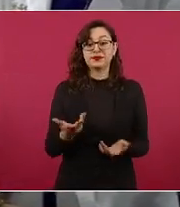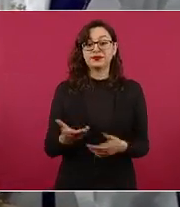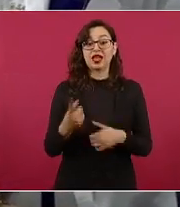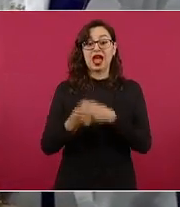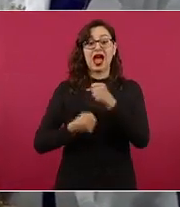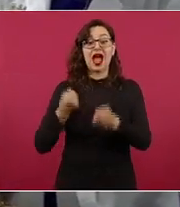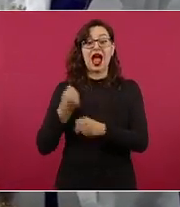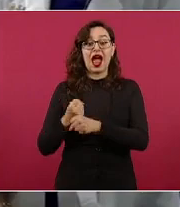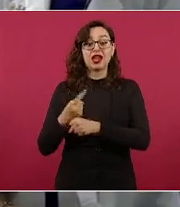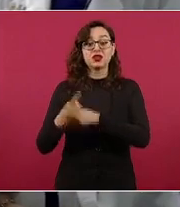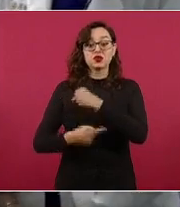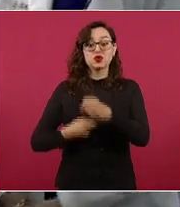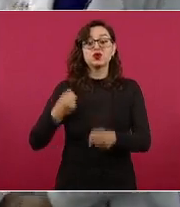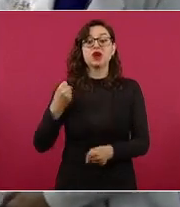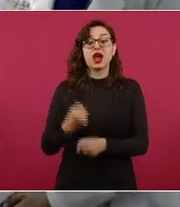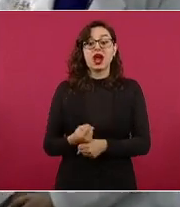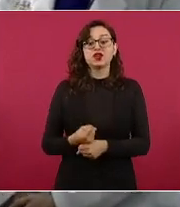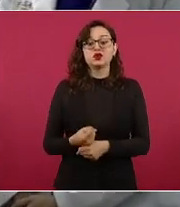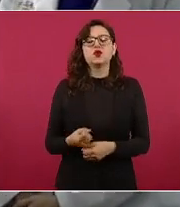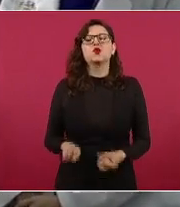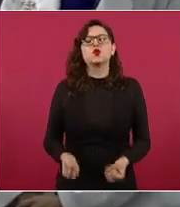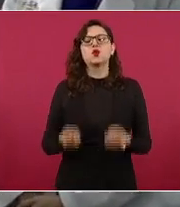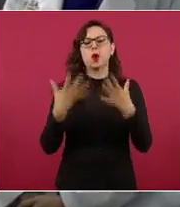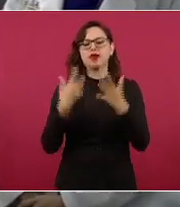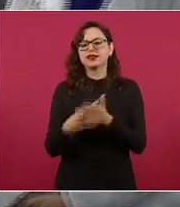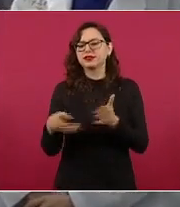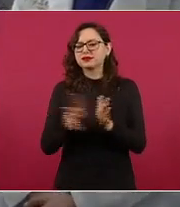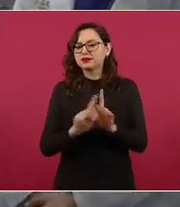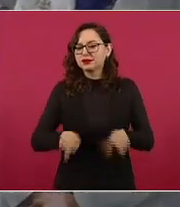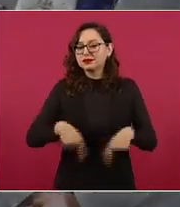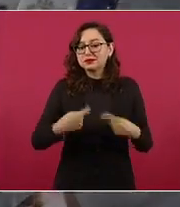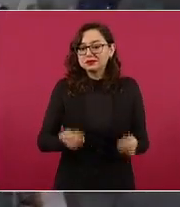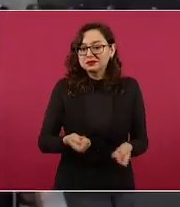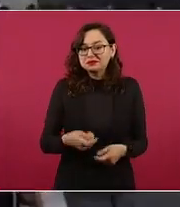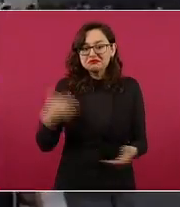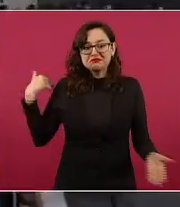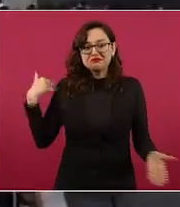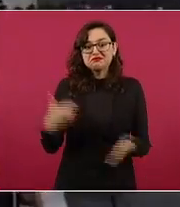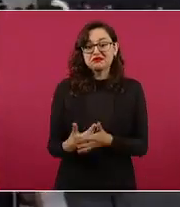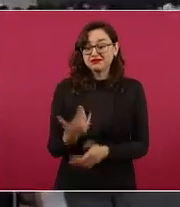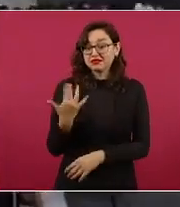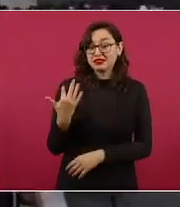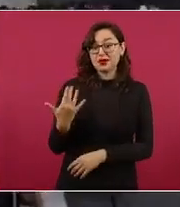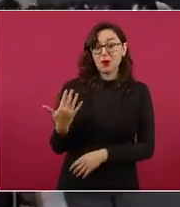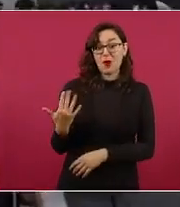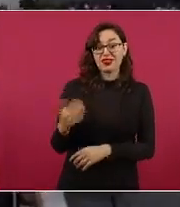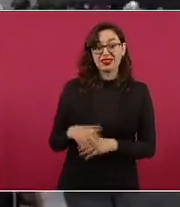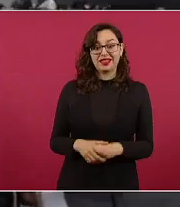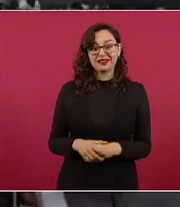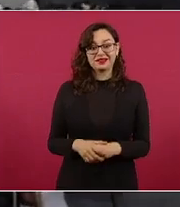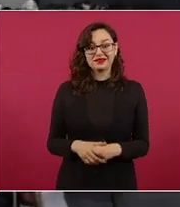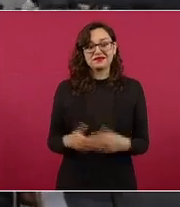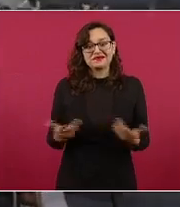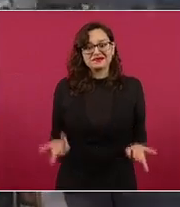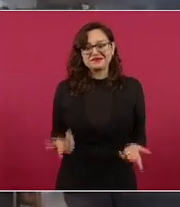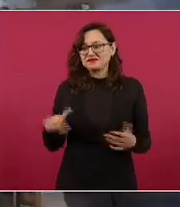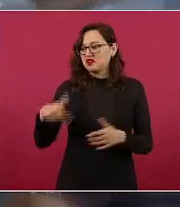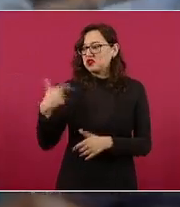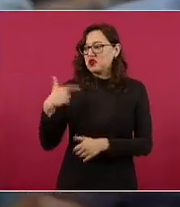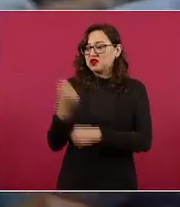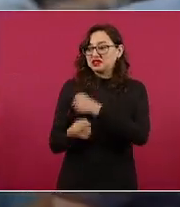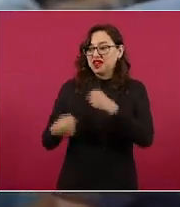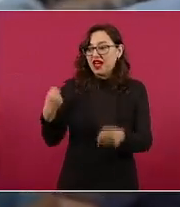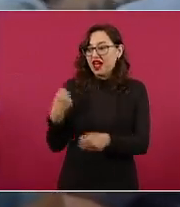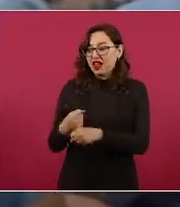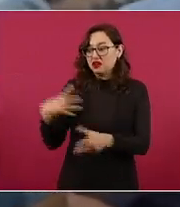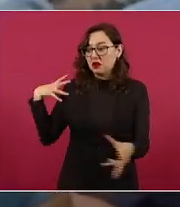de basificaciones en el estado eran 50 por año. Entonces, se va a avanzar mucho más de lo que se ha hecho en los últimos 12 años en